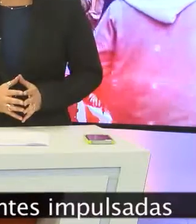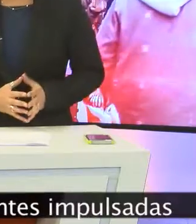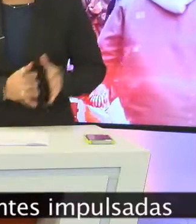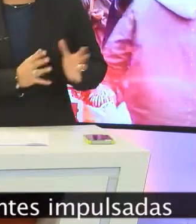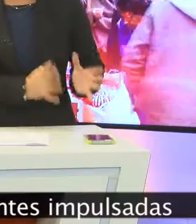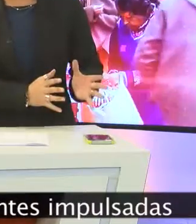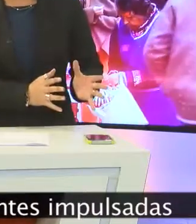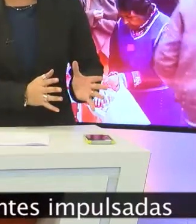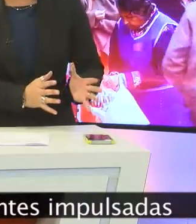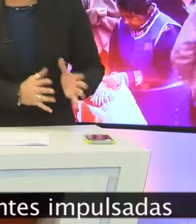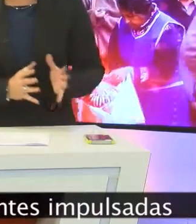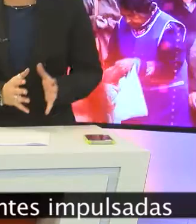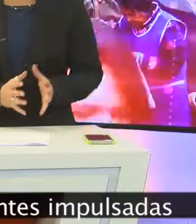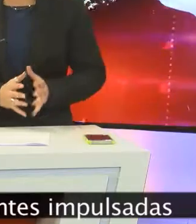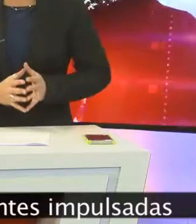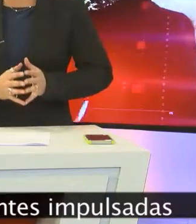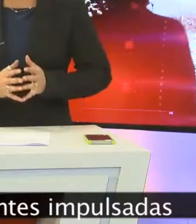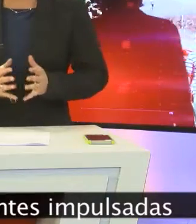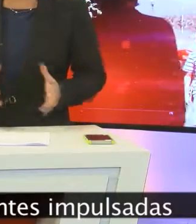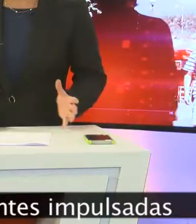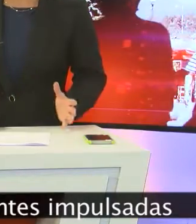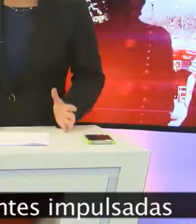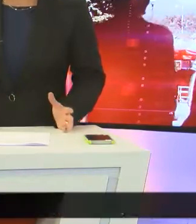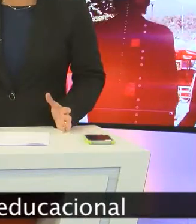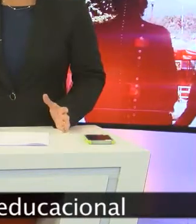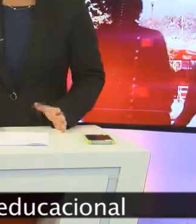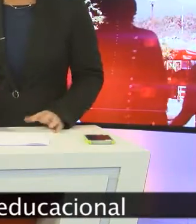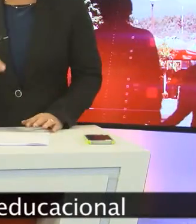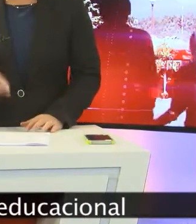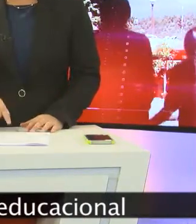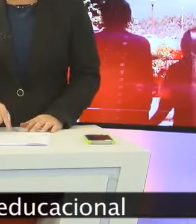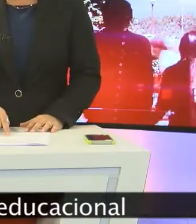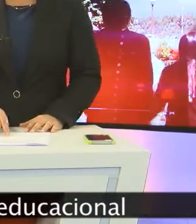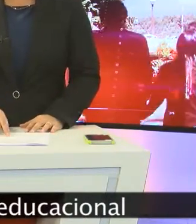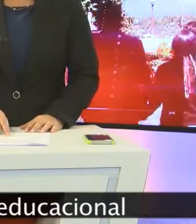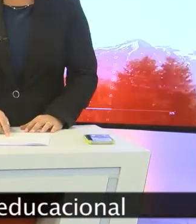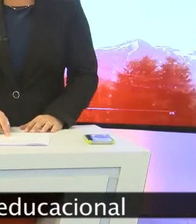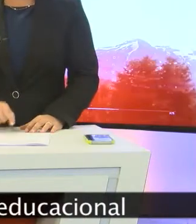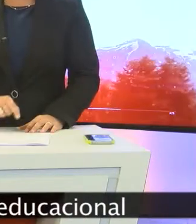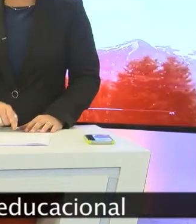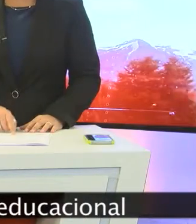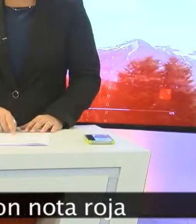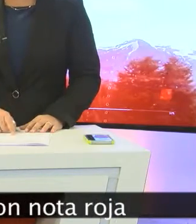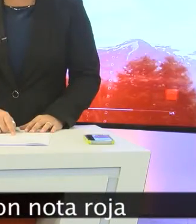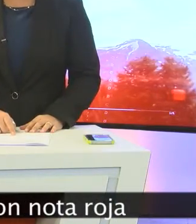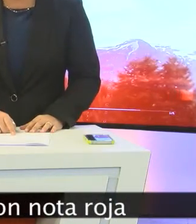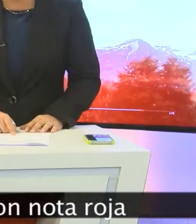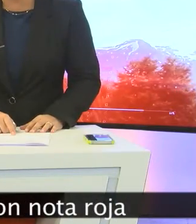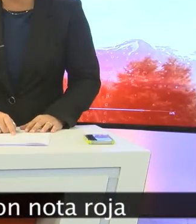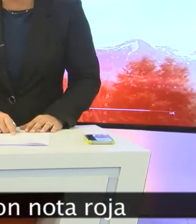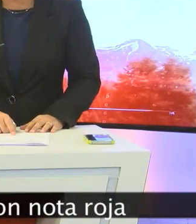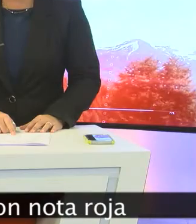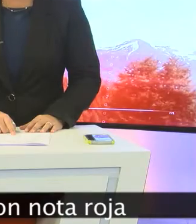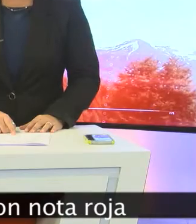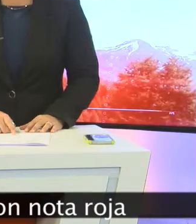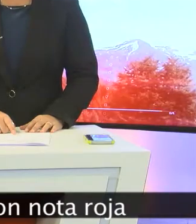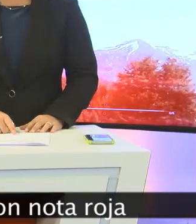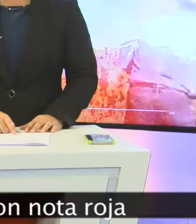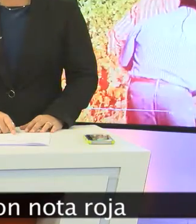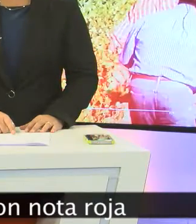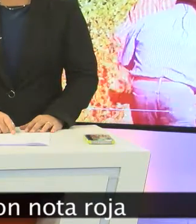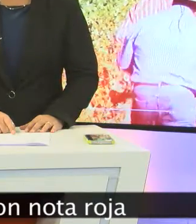AFP. Y dos de las reformas más importantes impulsadas por este gobierno, la reforma educacional y laboral, fueron